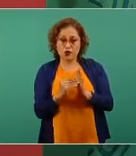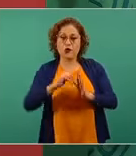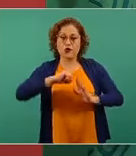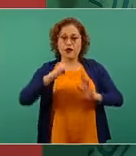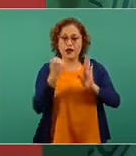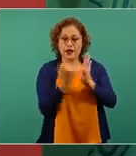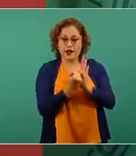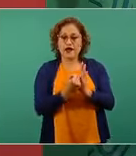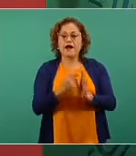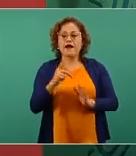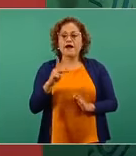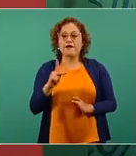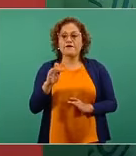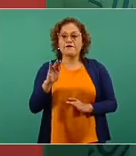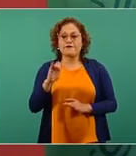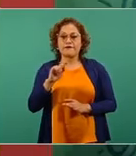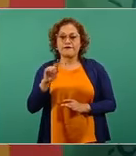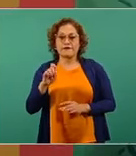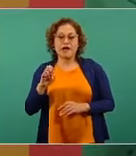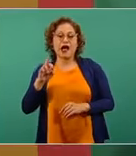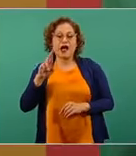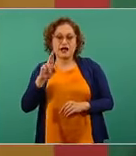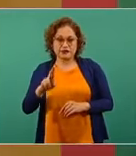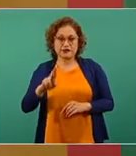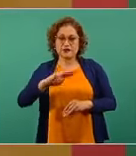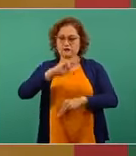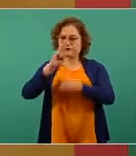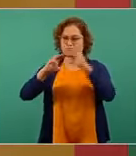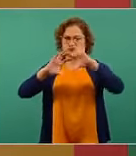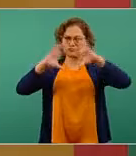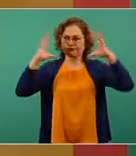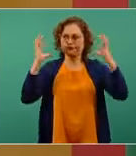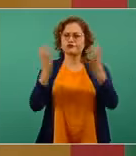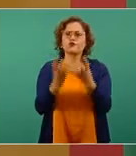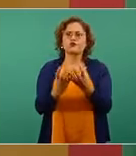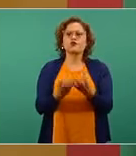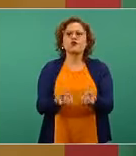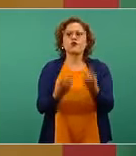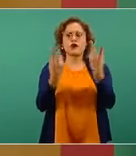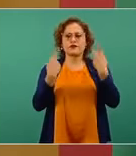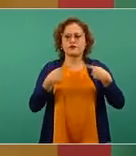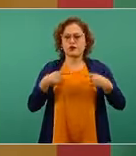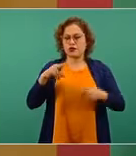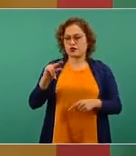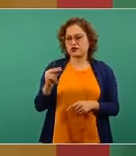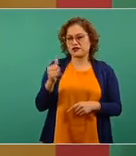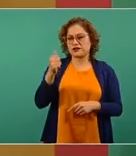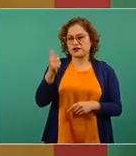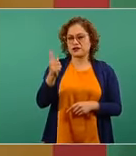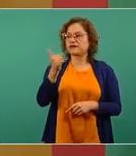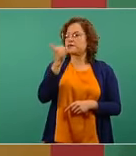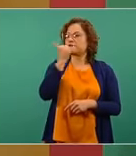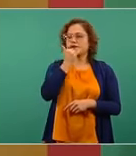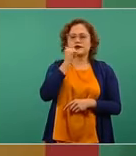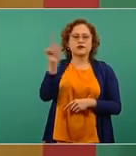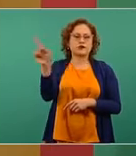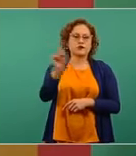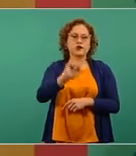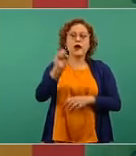han tenido este evento, ochenta y seis eventos en todo el mundo, de más de doscientos millones de dosis, perdón, dije Pfizer, gracias,